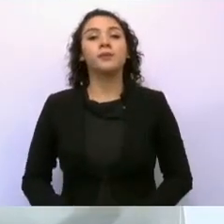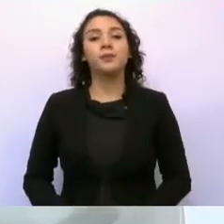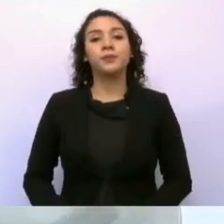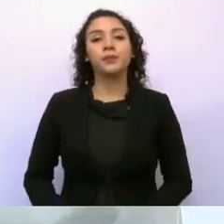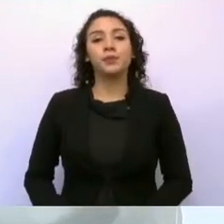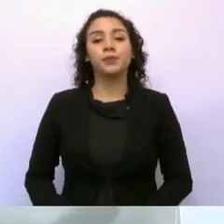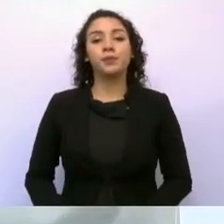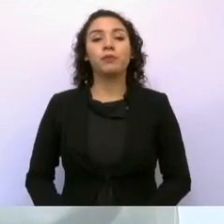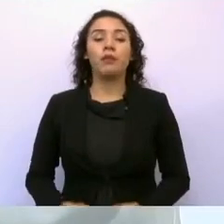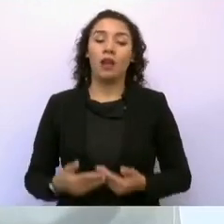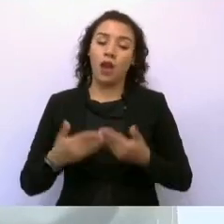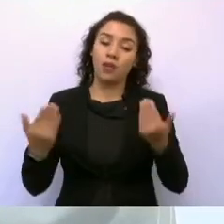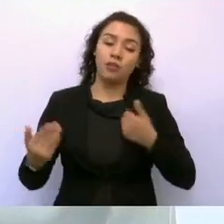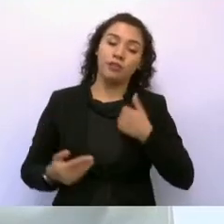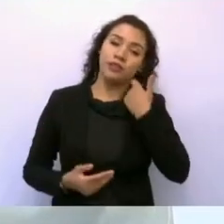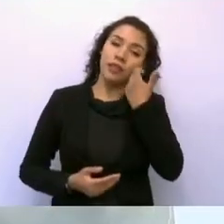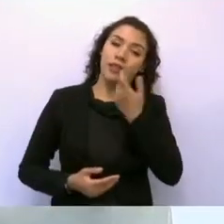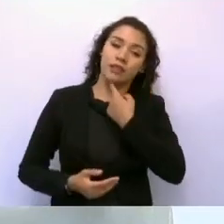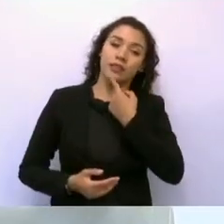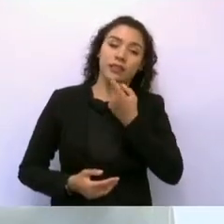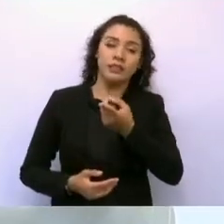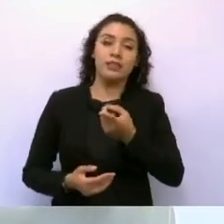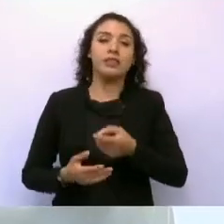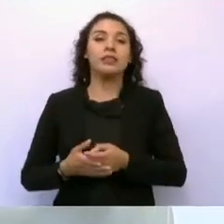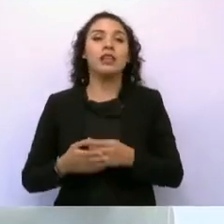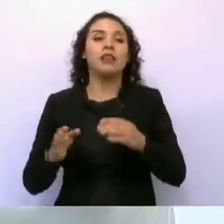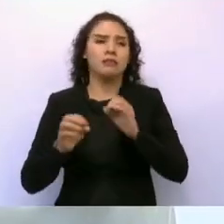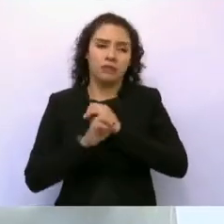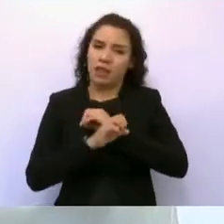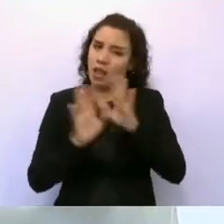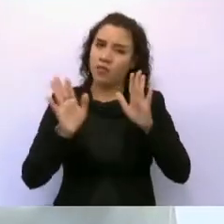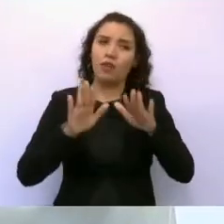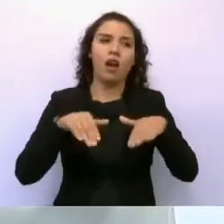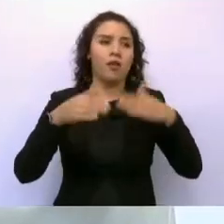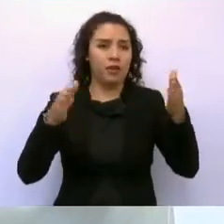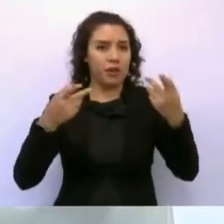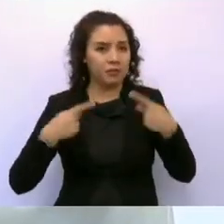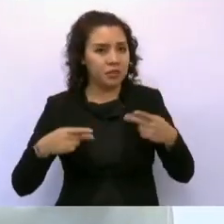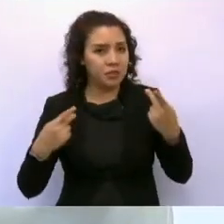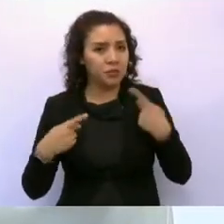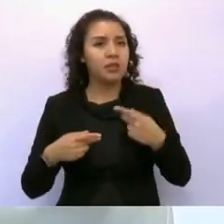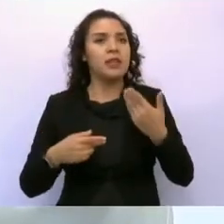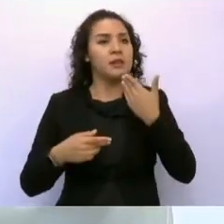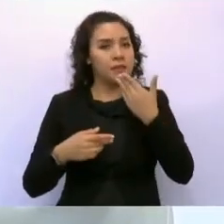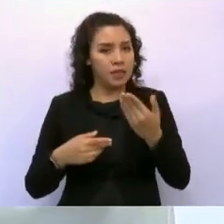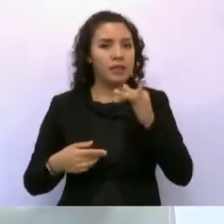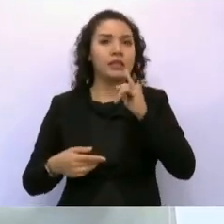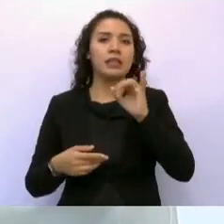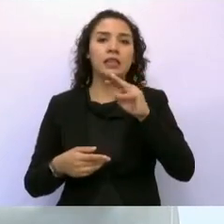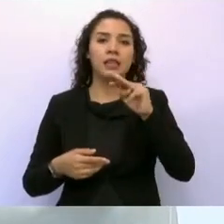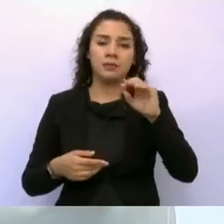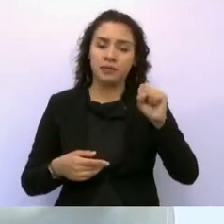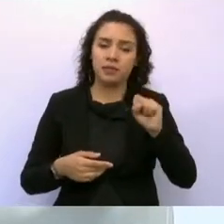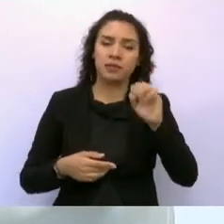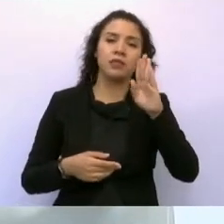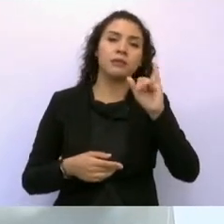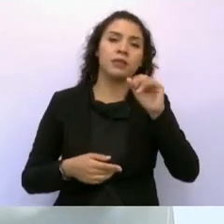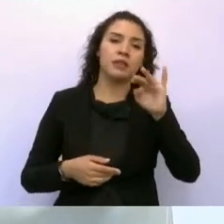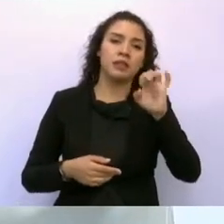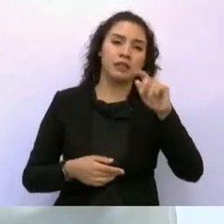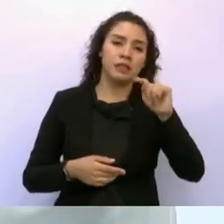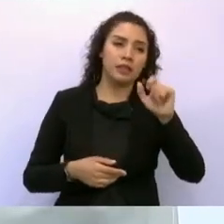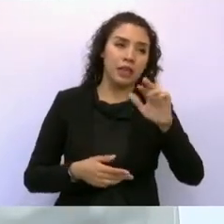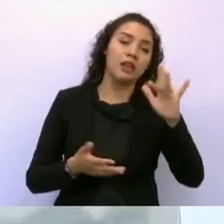Debo destacar que la participación comunitaria distintivo del INSS-Bienestar es uno de los